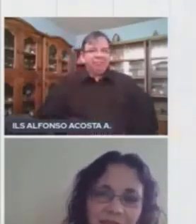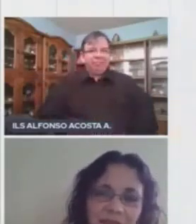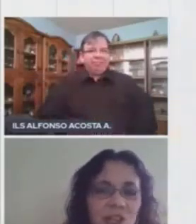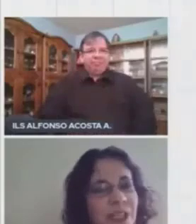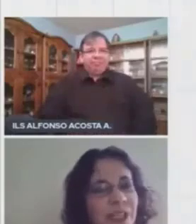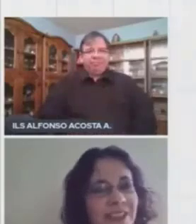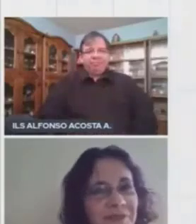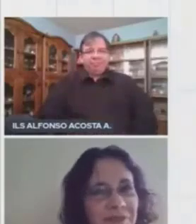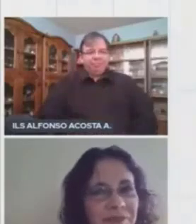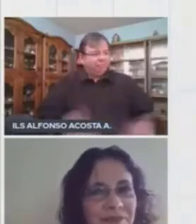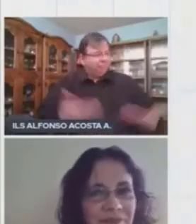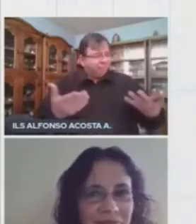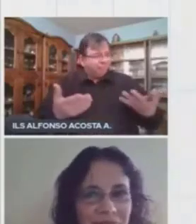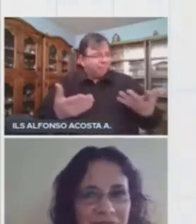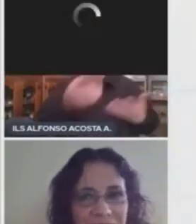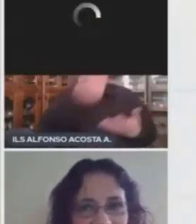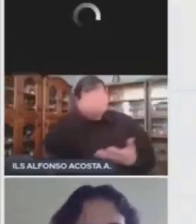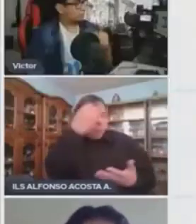¿Qué opinan?